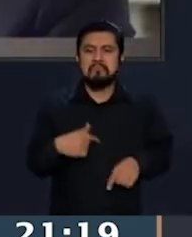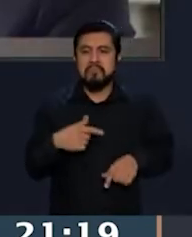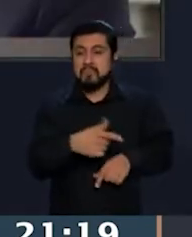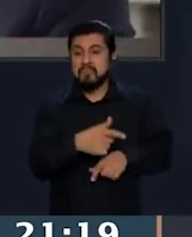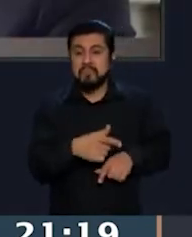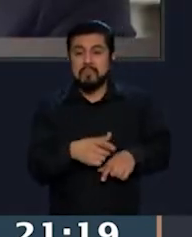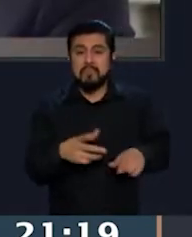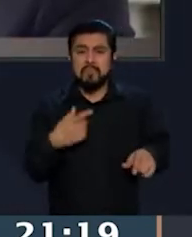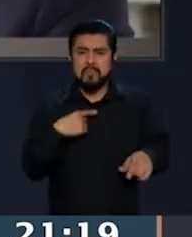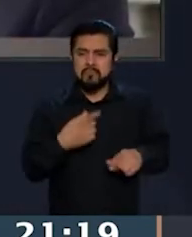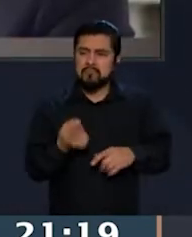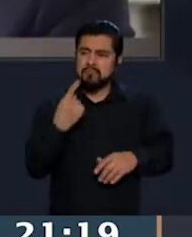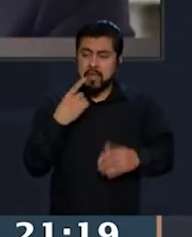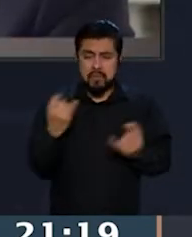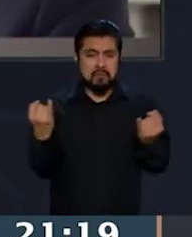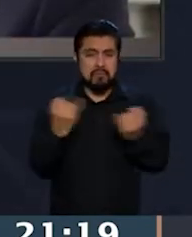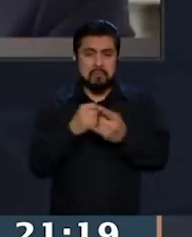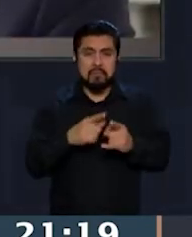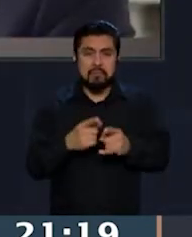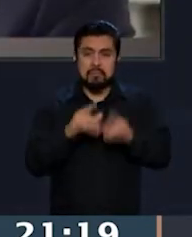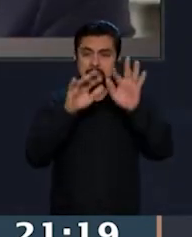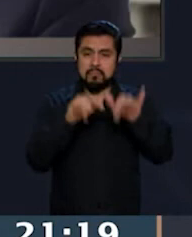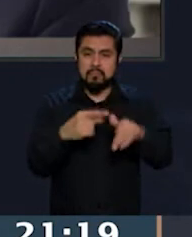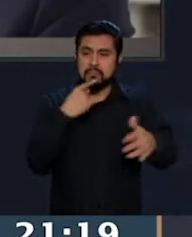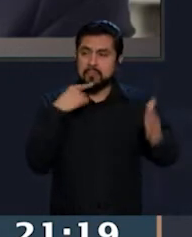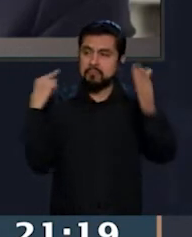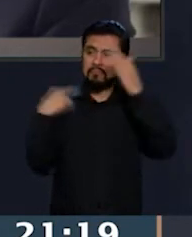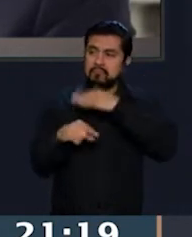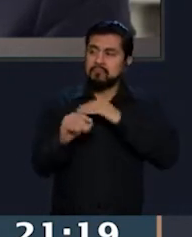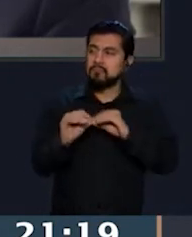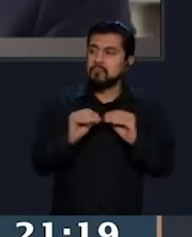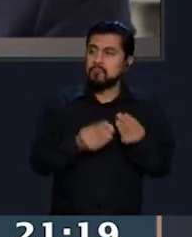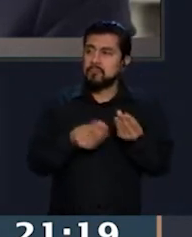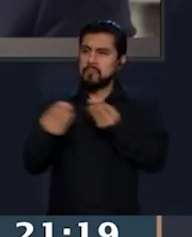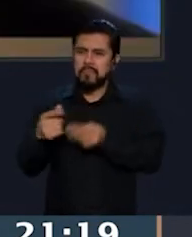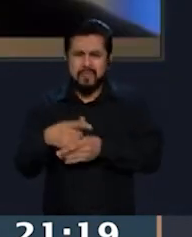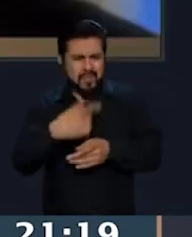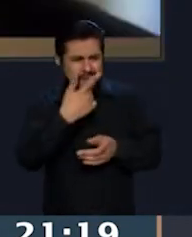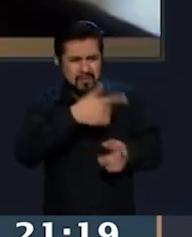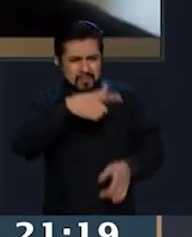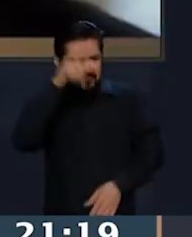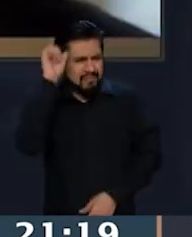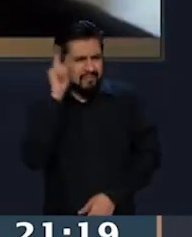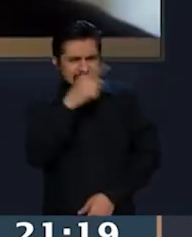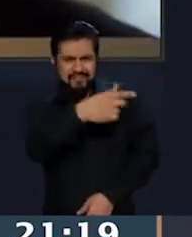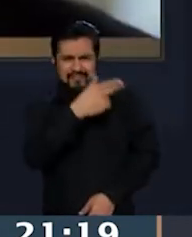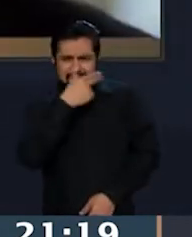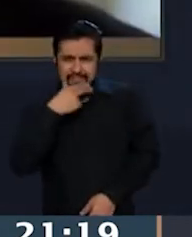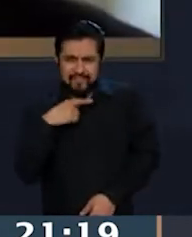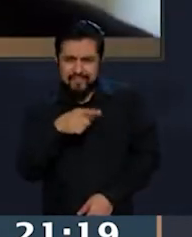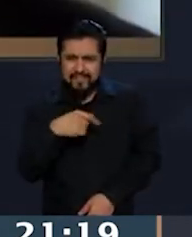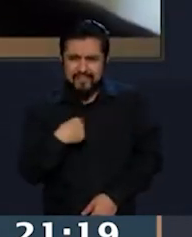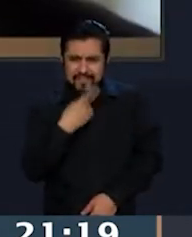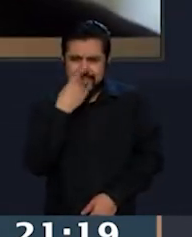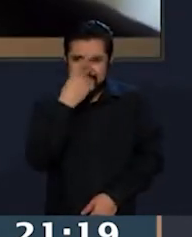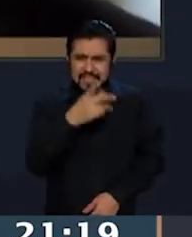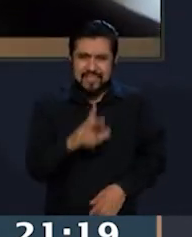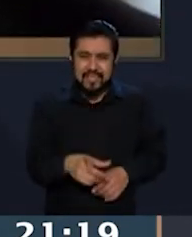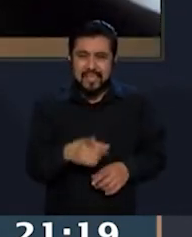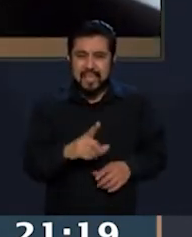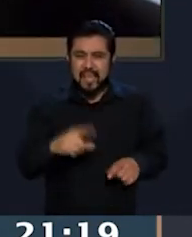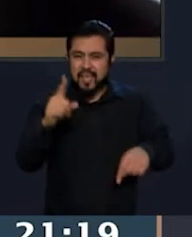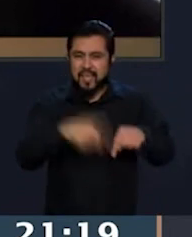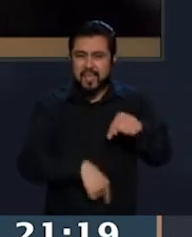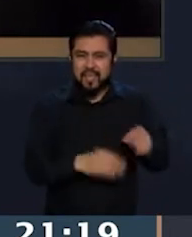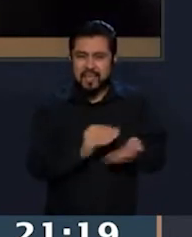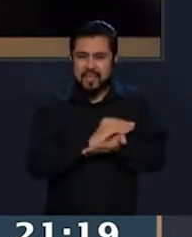ampararse a tal nivel de locura, si se me permite la palabra, que plantea que desaparezcan todas las leyes que tienen